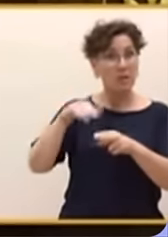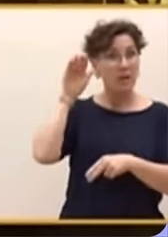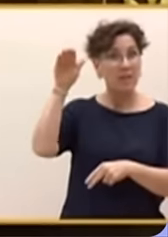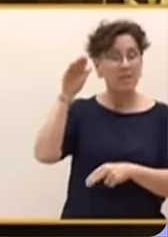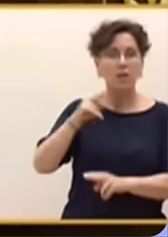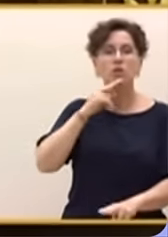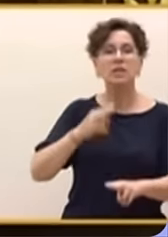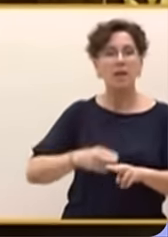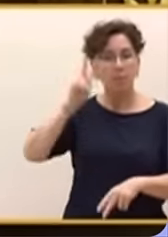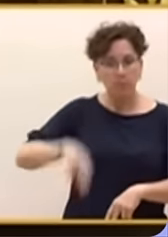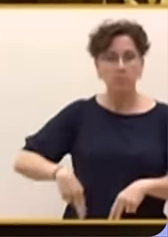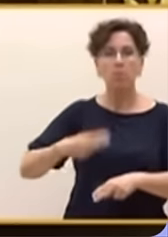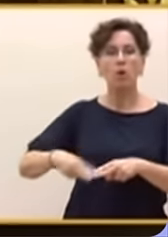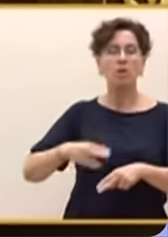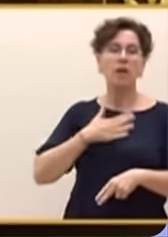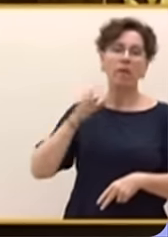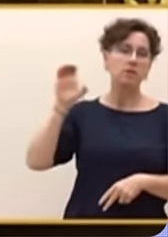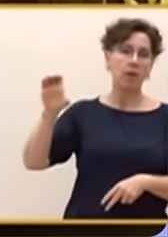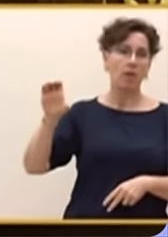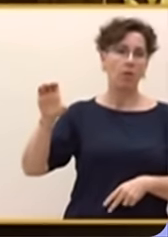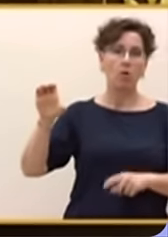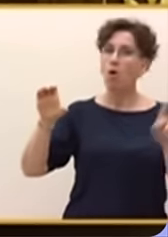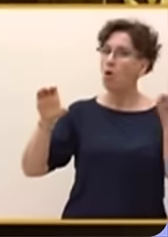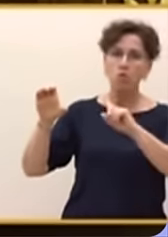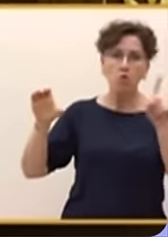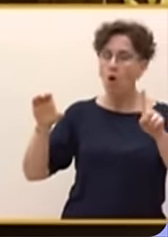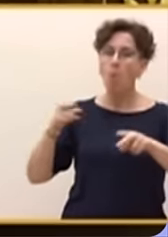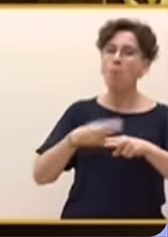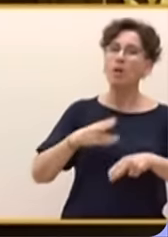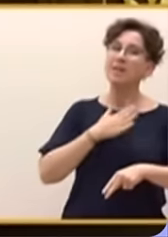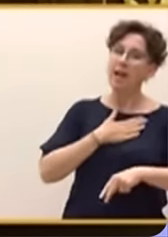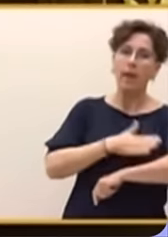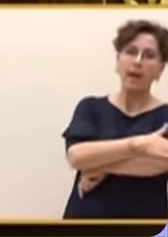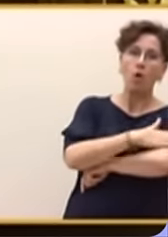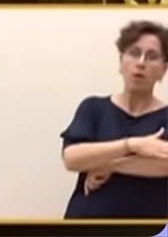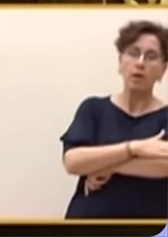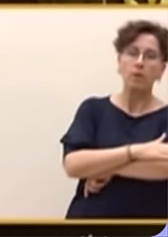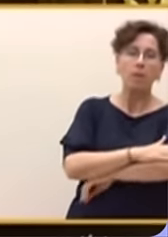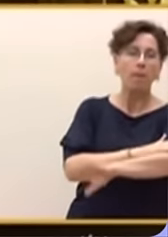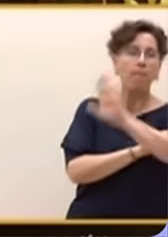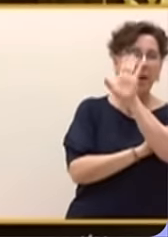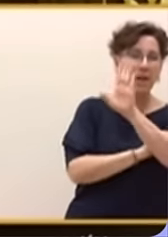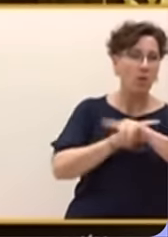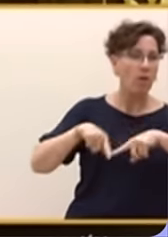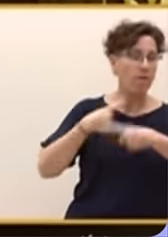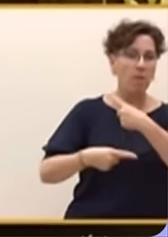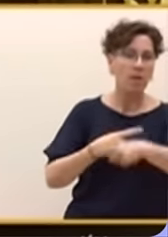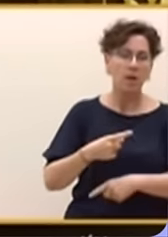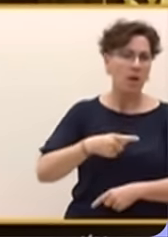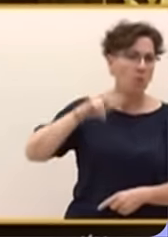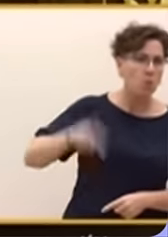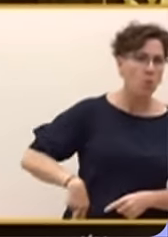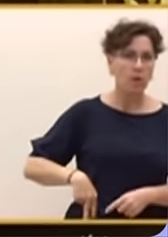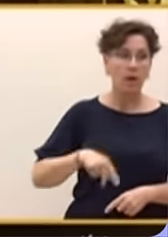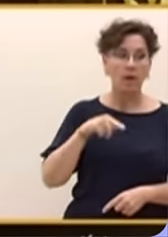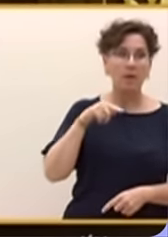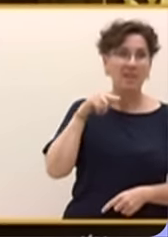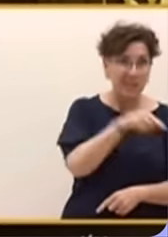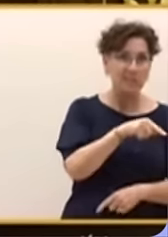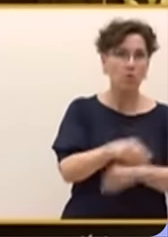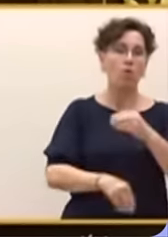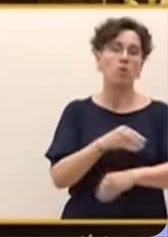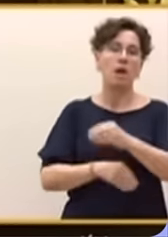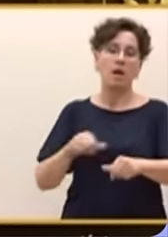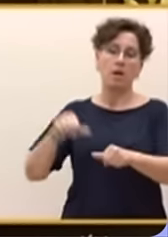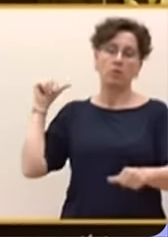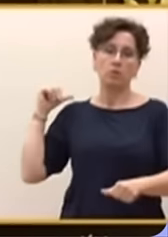de Estado. Por supuesto, no una política de gobierno, pero jamás una política de familia, que es lo que usted ha hecho durante estos